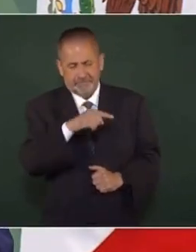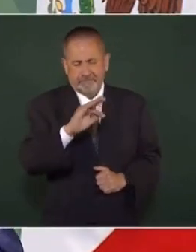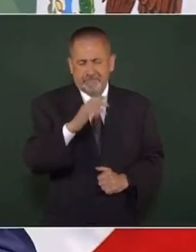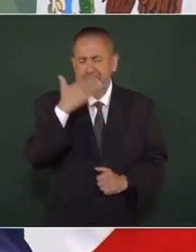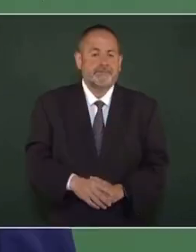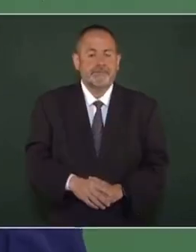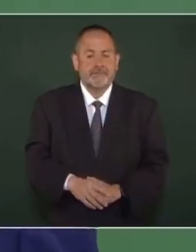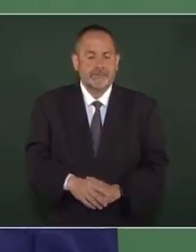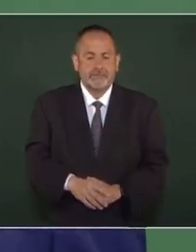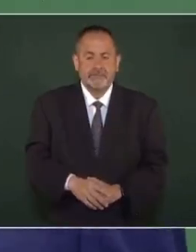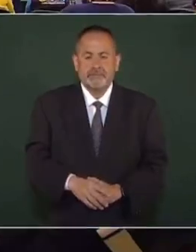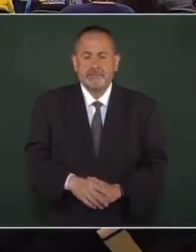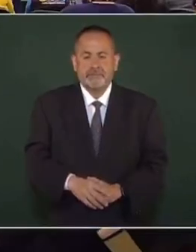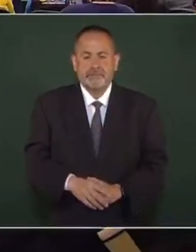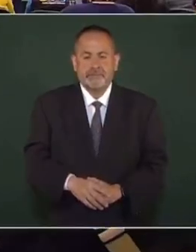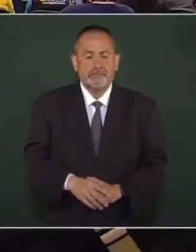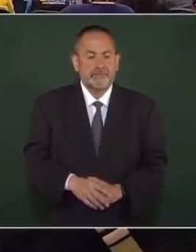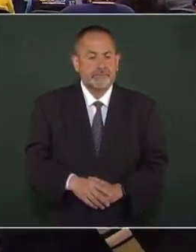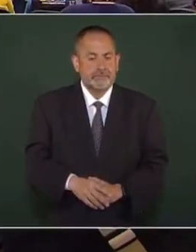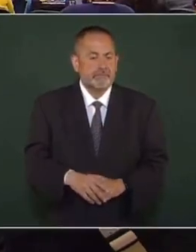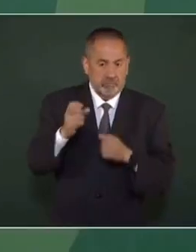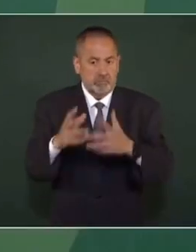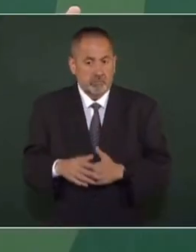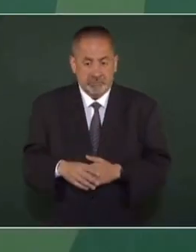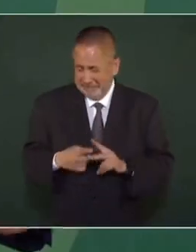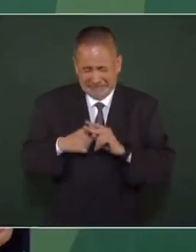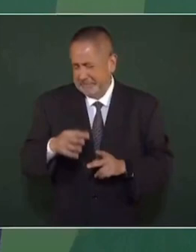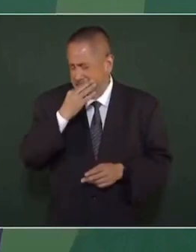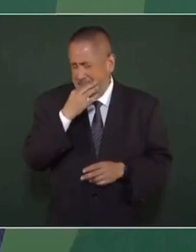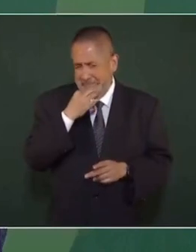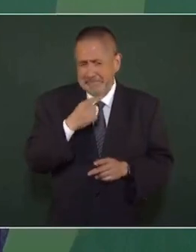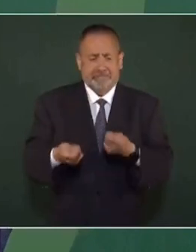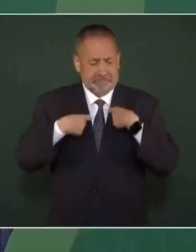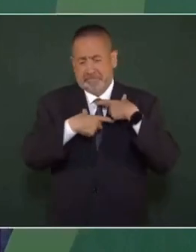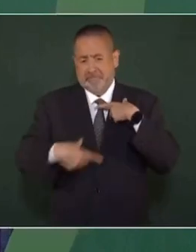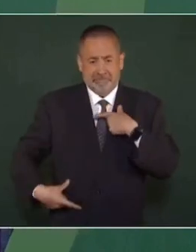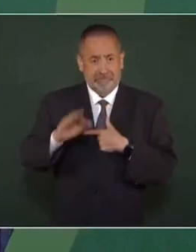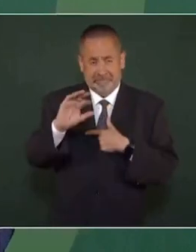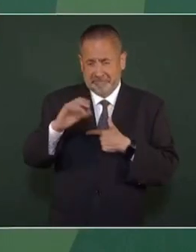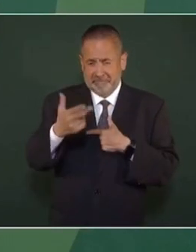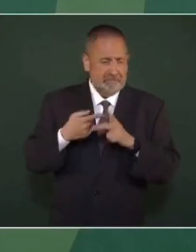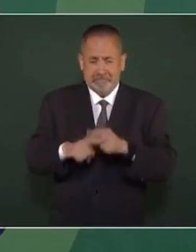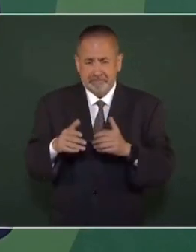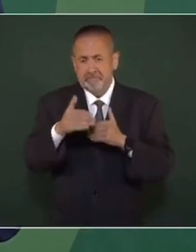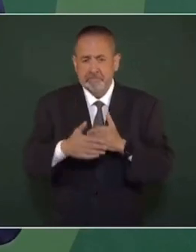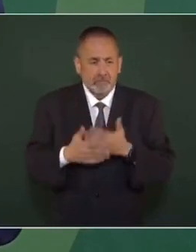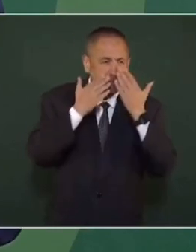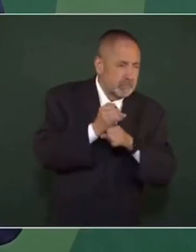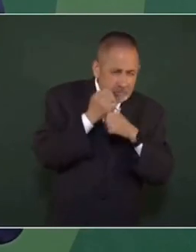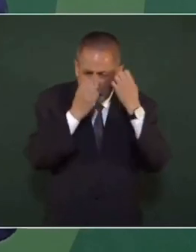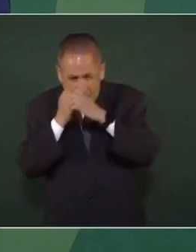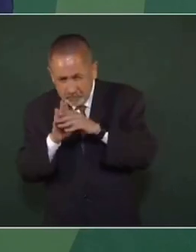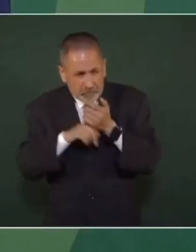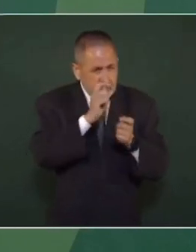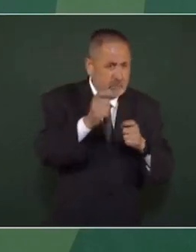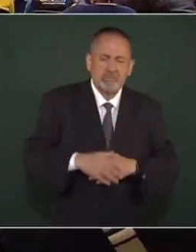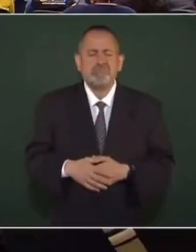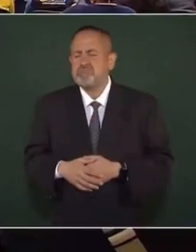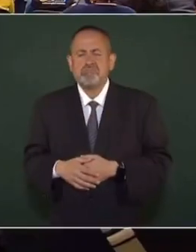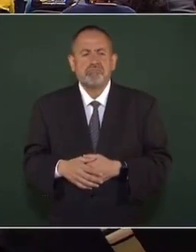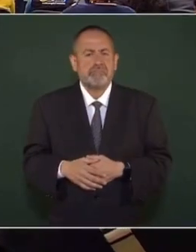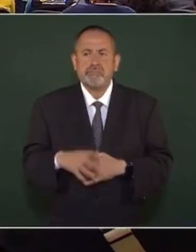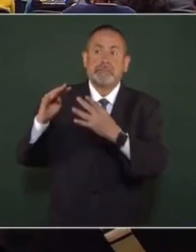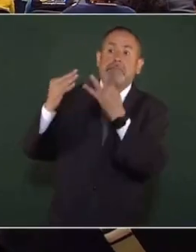perfectamente que no ganó. Alguien le aconseja. Entrando al gobierno sin un diagnóstico, sino con fines